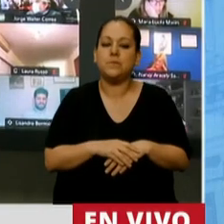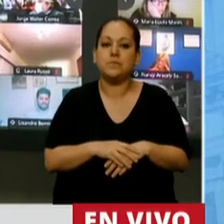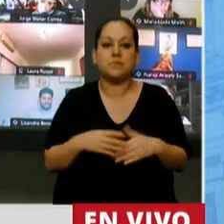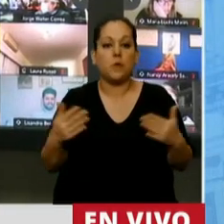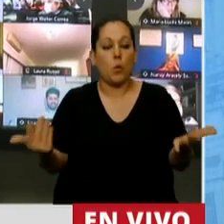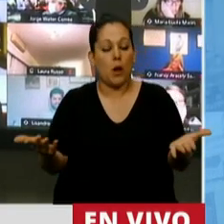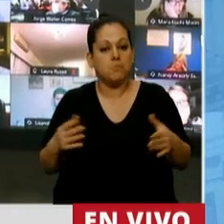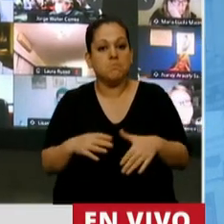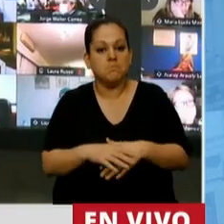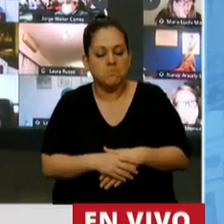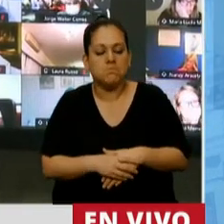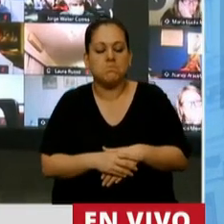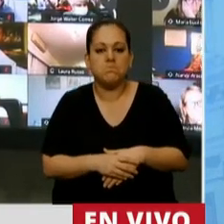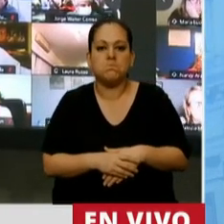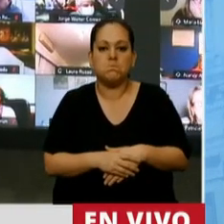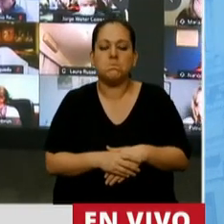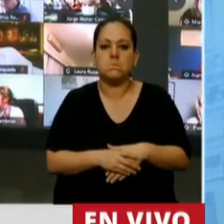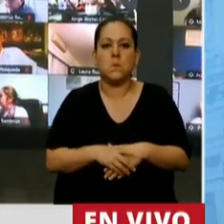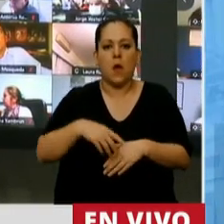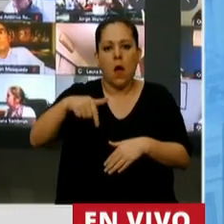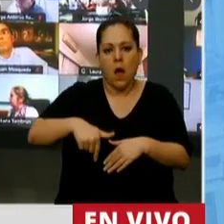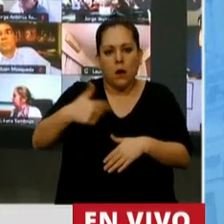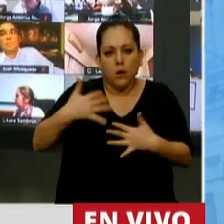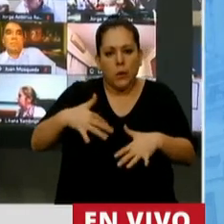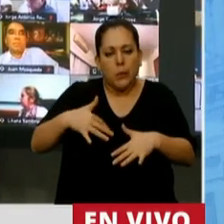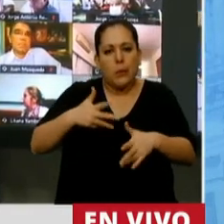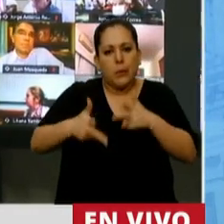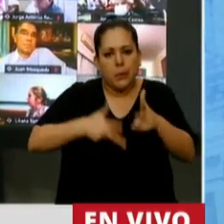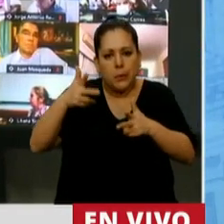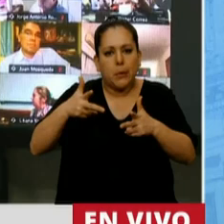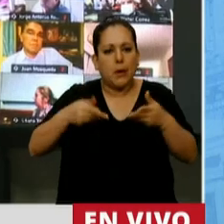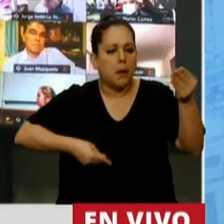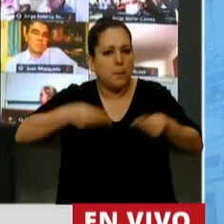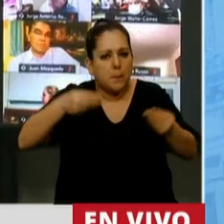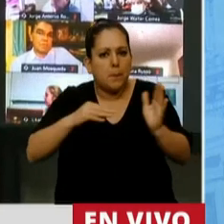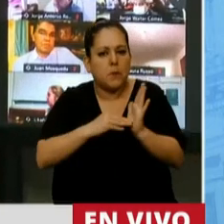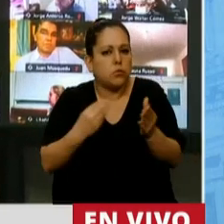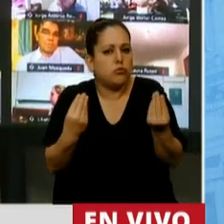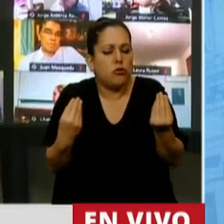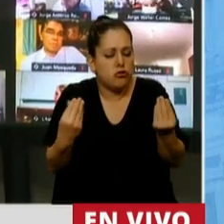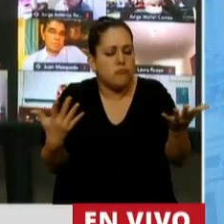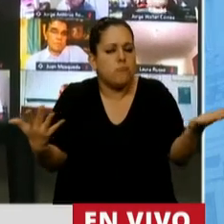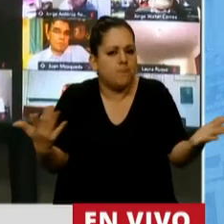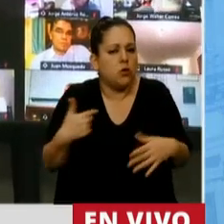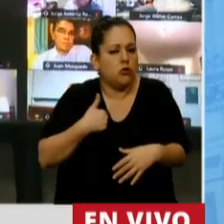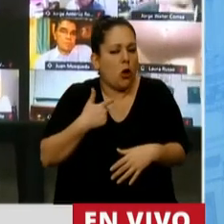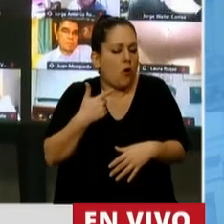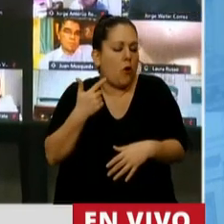Mire, mucho se ha definido acá de cómo es el presupuesto. Yo quisiera darle